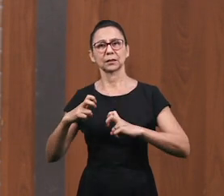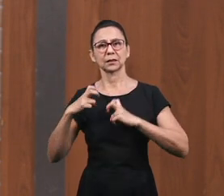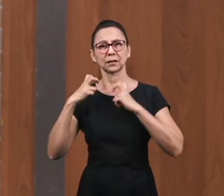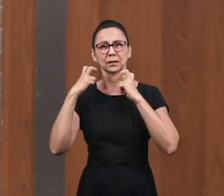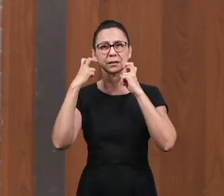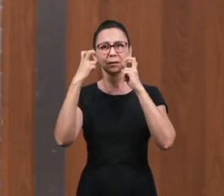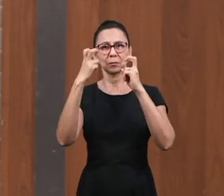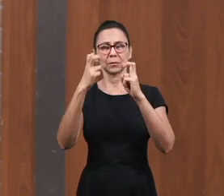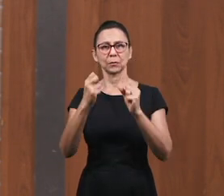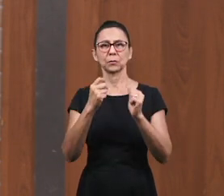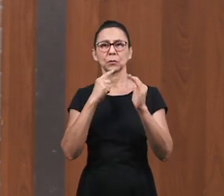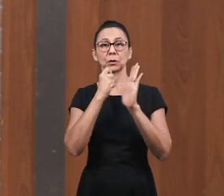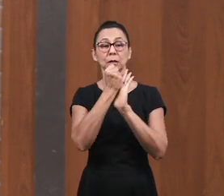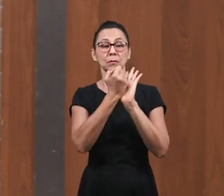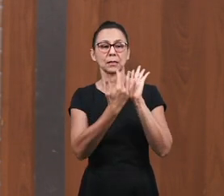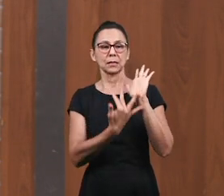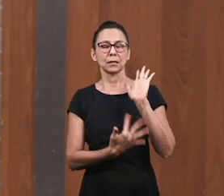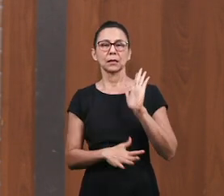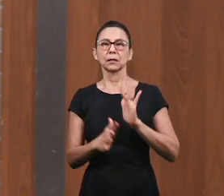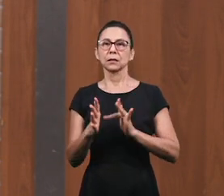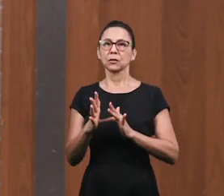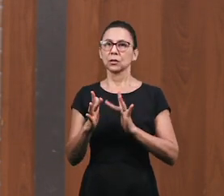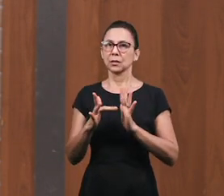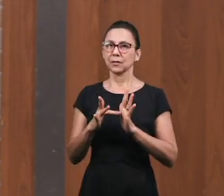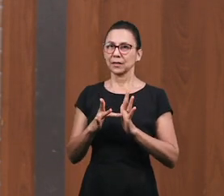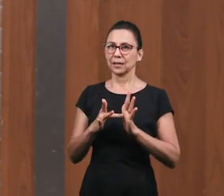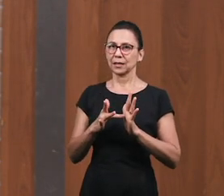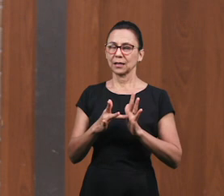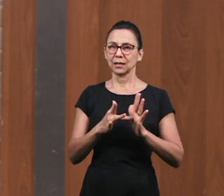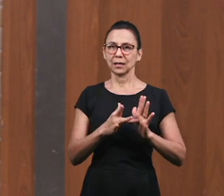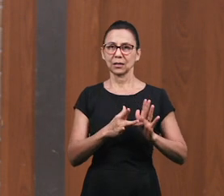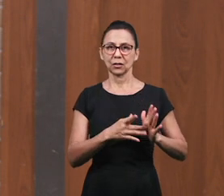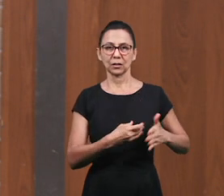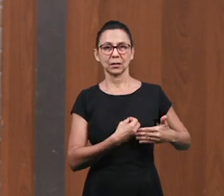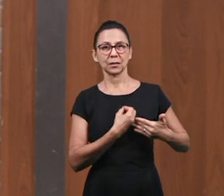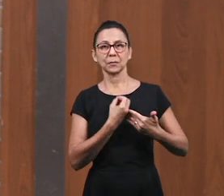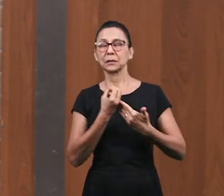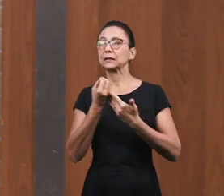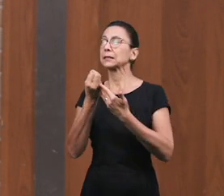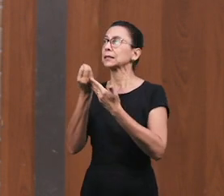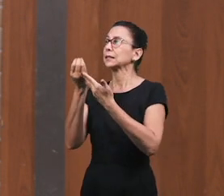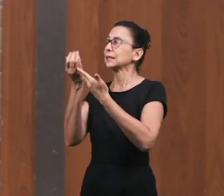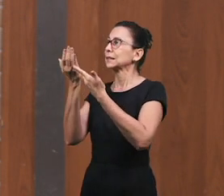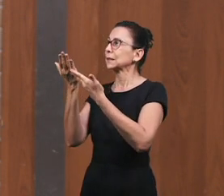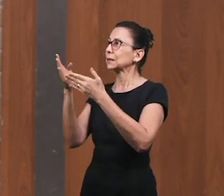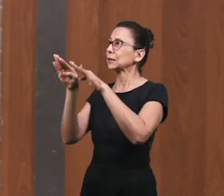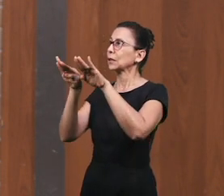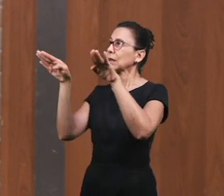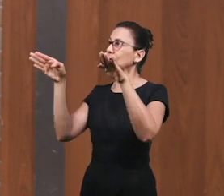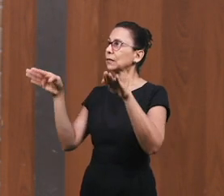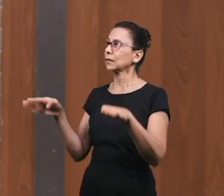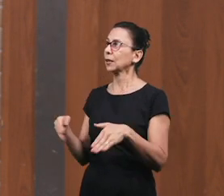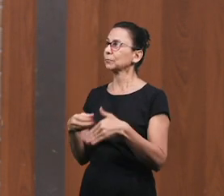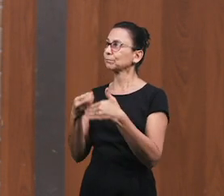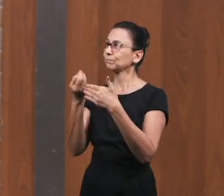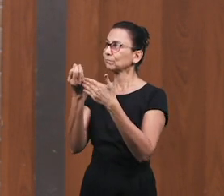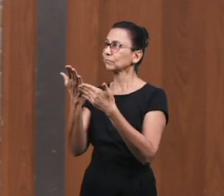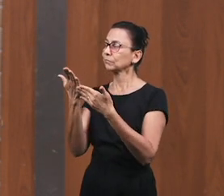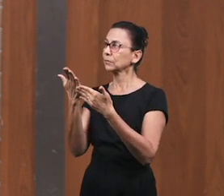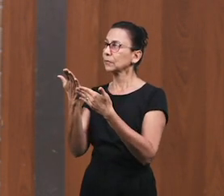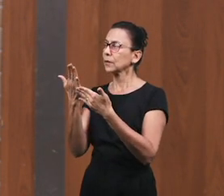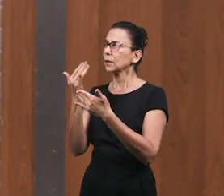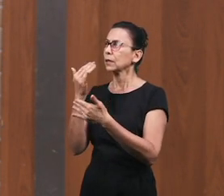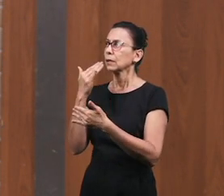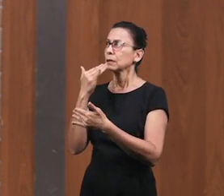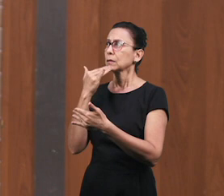por la sangre de Jesús, presentamos nuestras vidas delante de tu altar, pidiendo perdón por